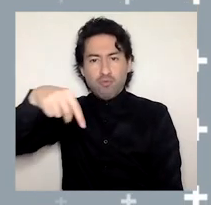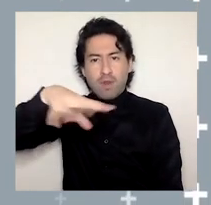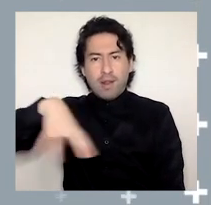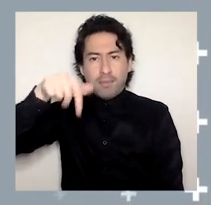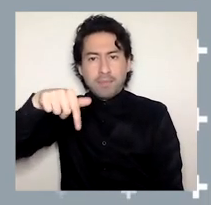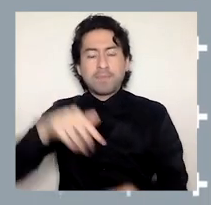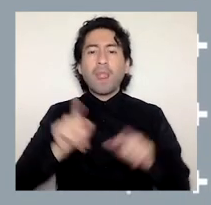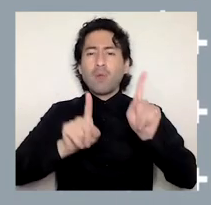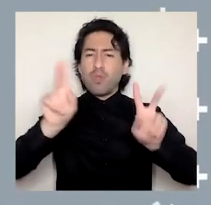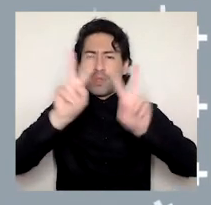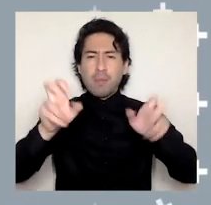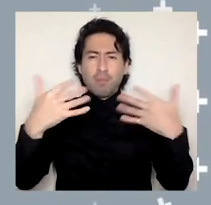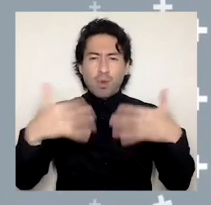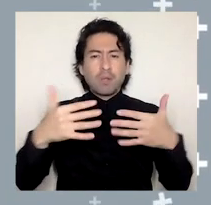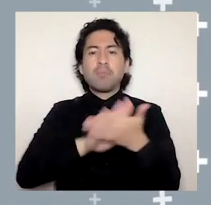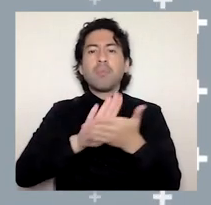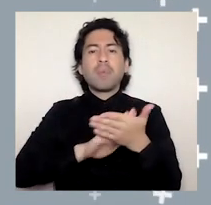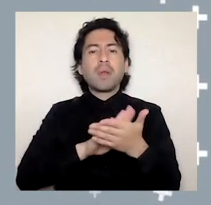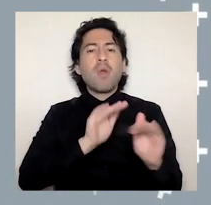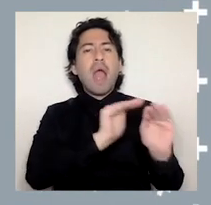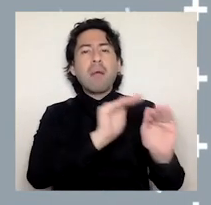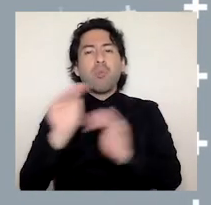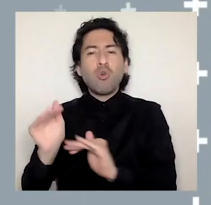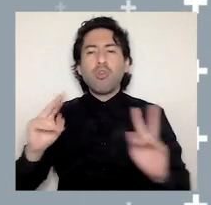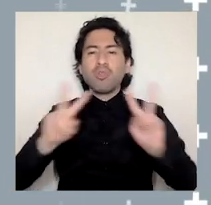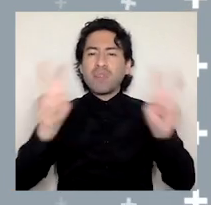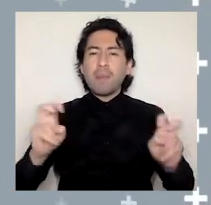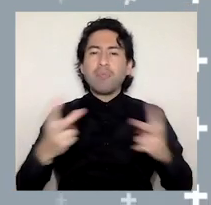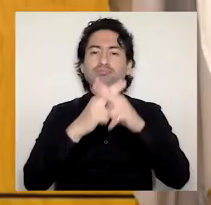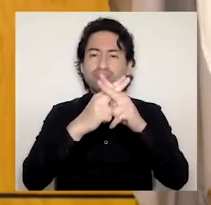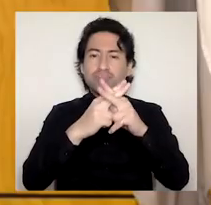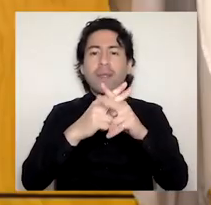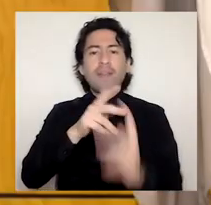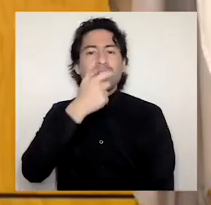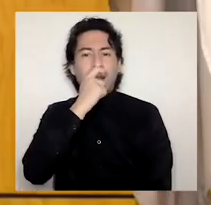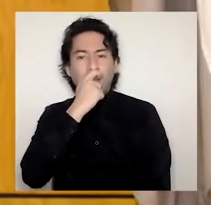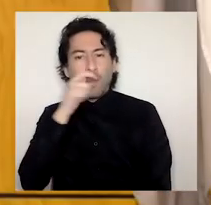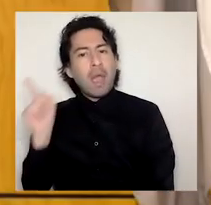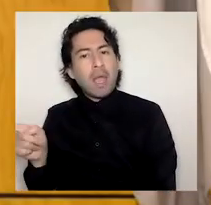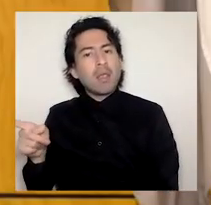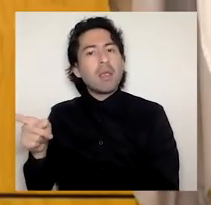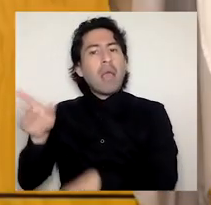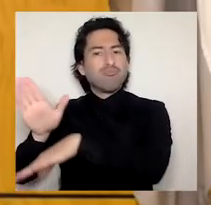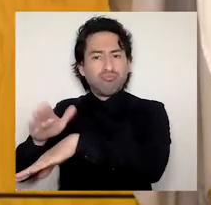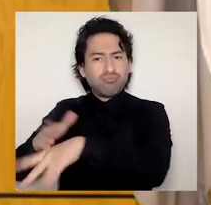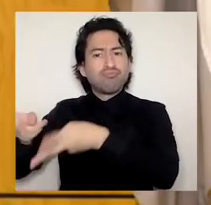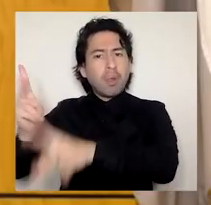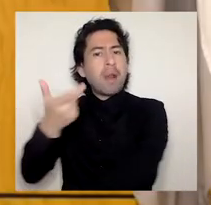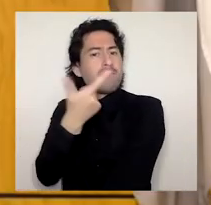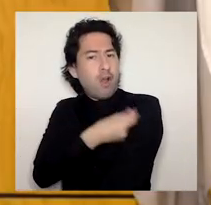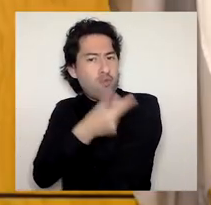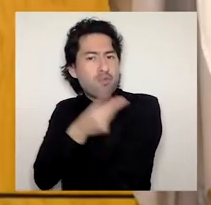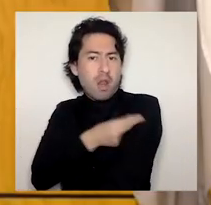apoyo en infraestructura del Campus Fernando May al proceso de vacunación, hasta el desarrollo de un proyecto integral